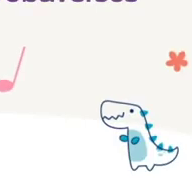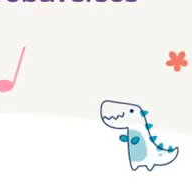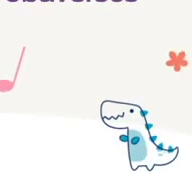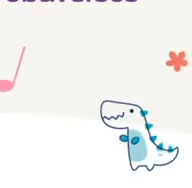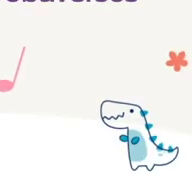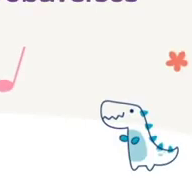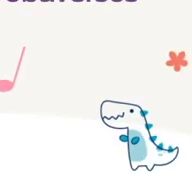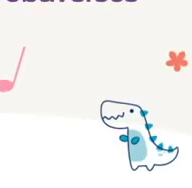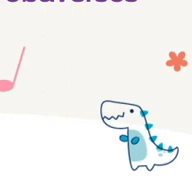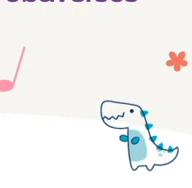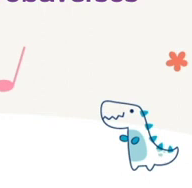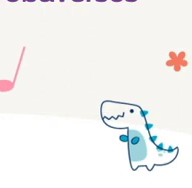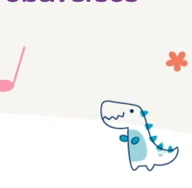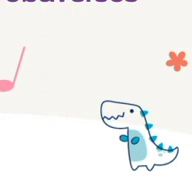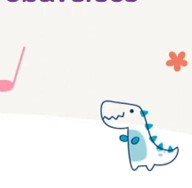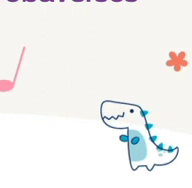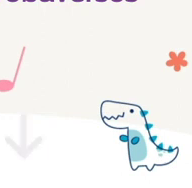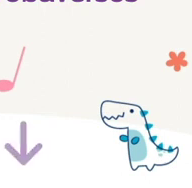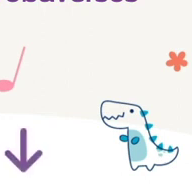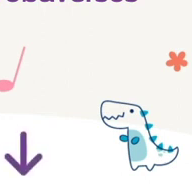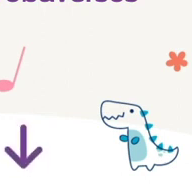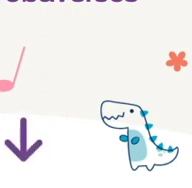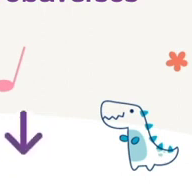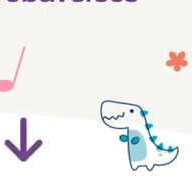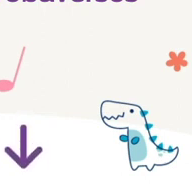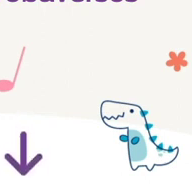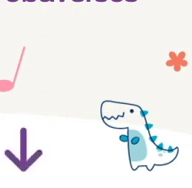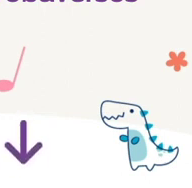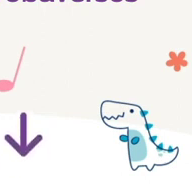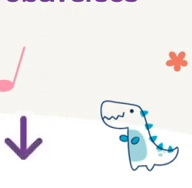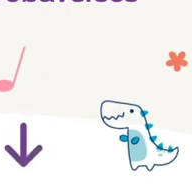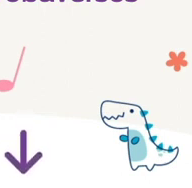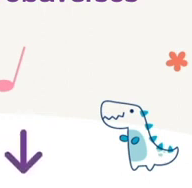Para ver este video encuentra el link aquí abajo en la descripción.